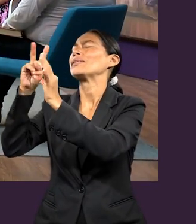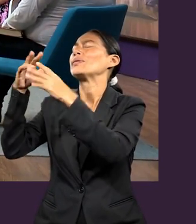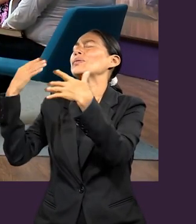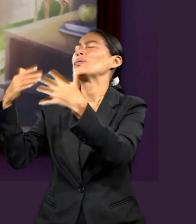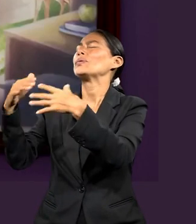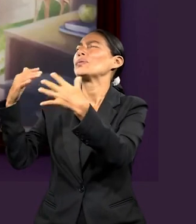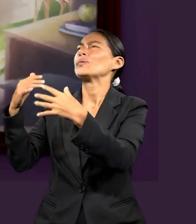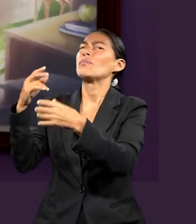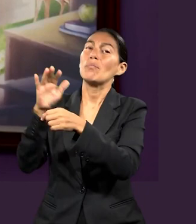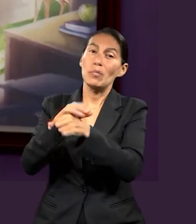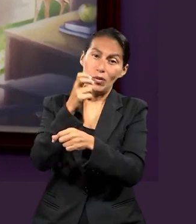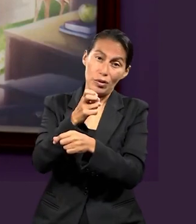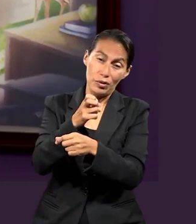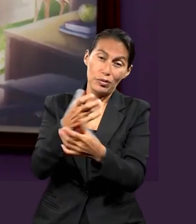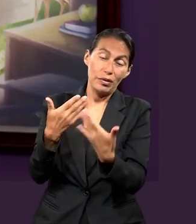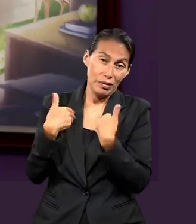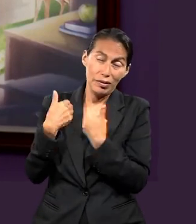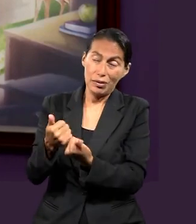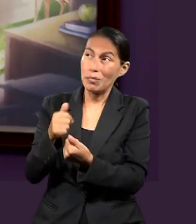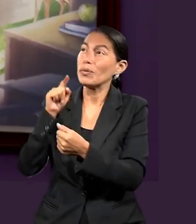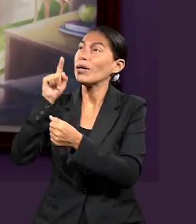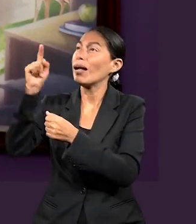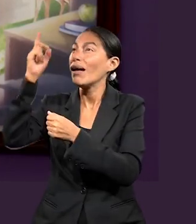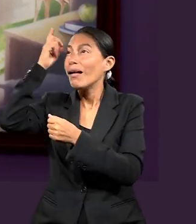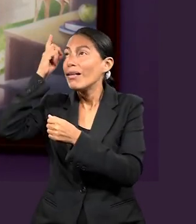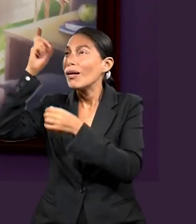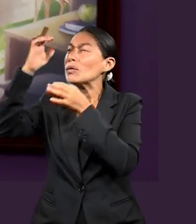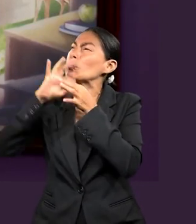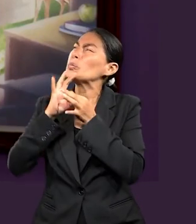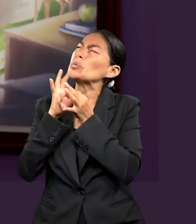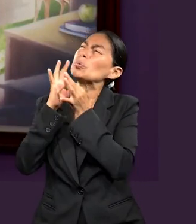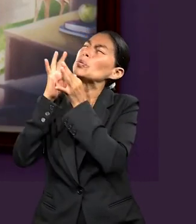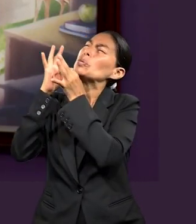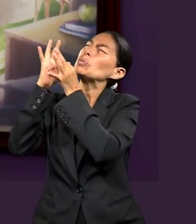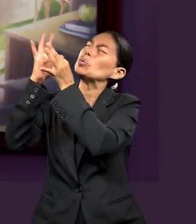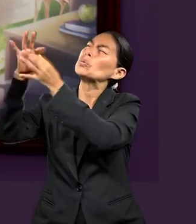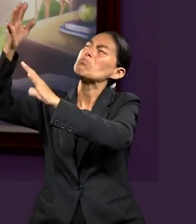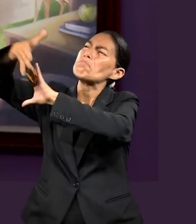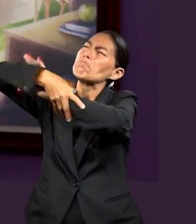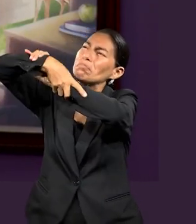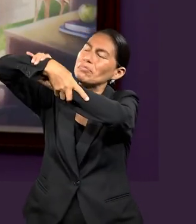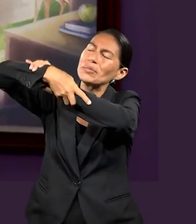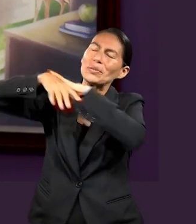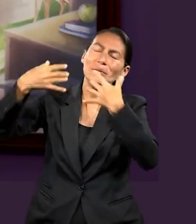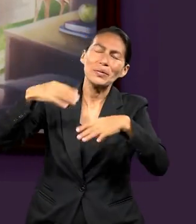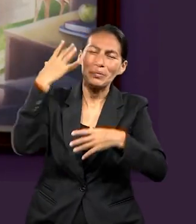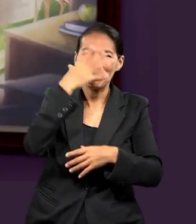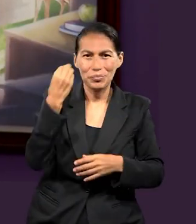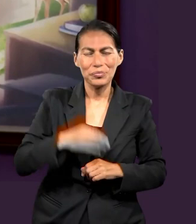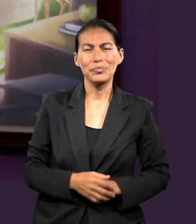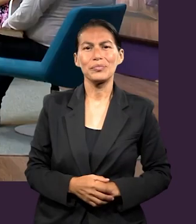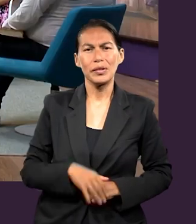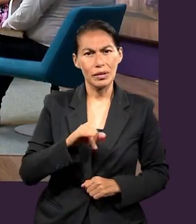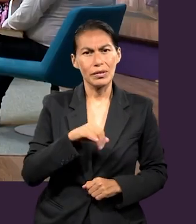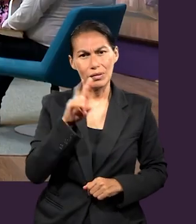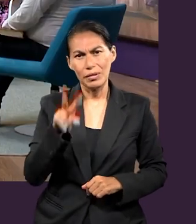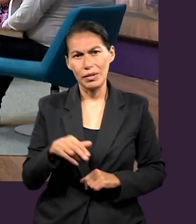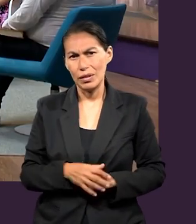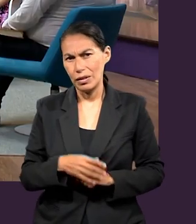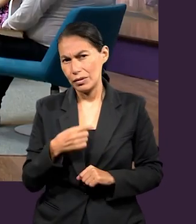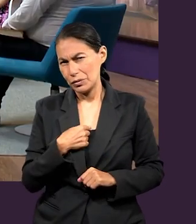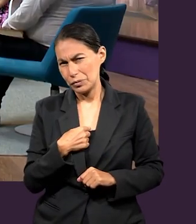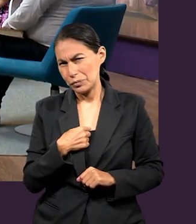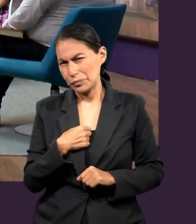se pudo dar cuenta, porque llegó a conocer a Dios y tener una relación con él. Extraordinario.